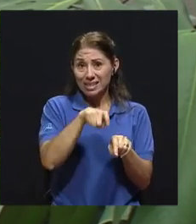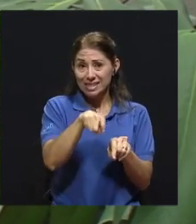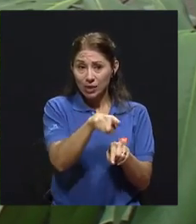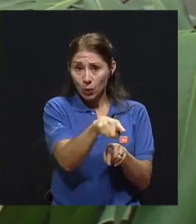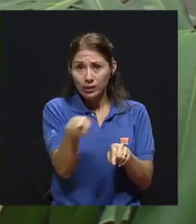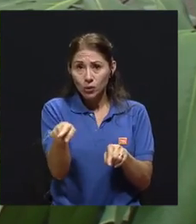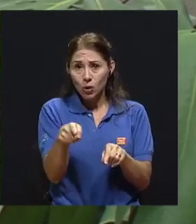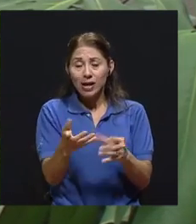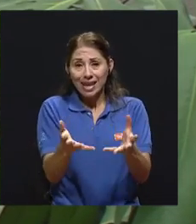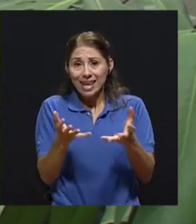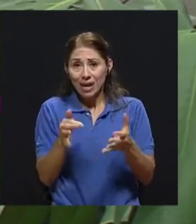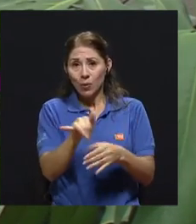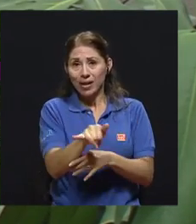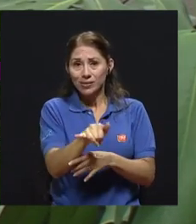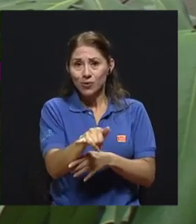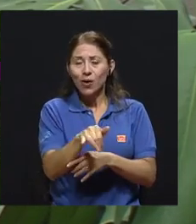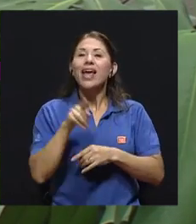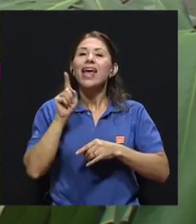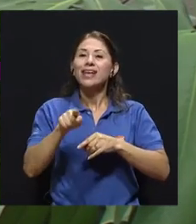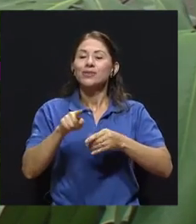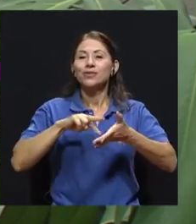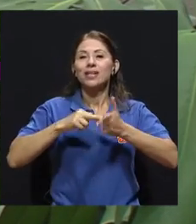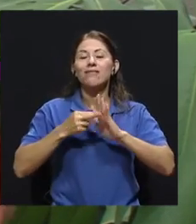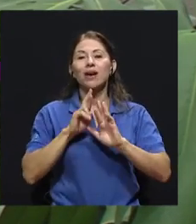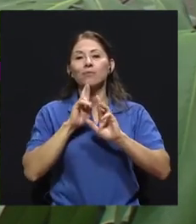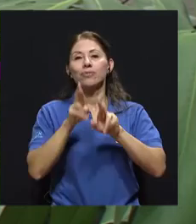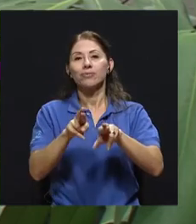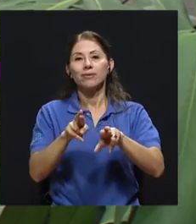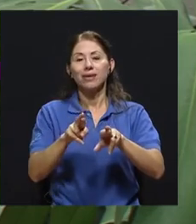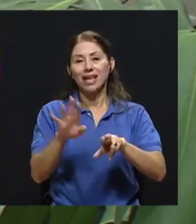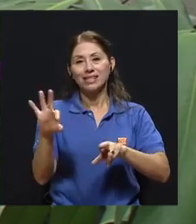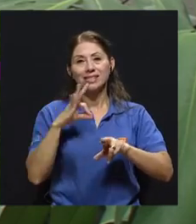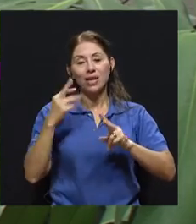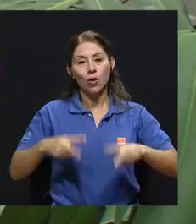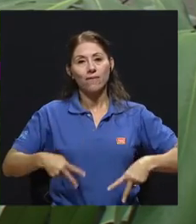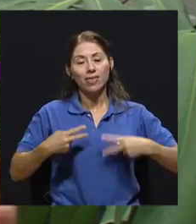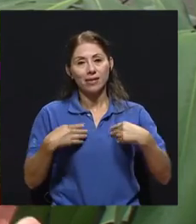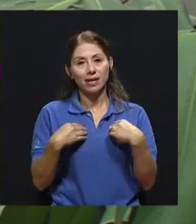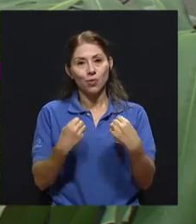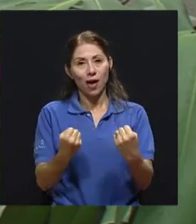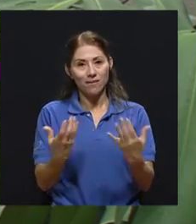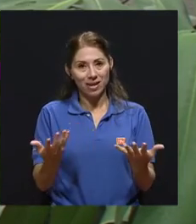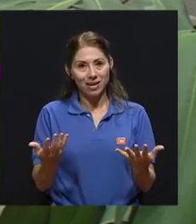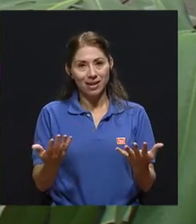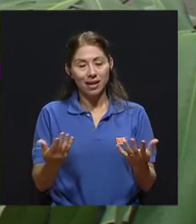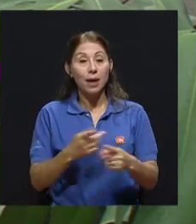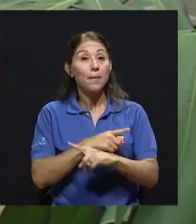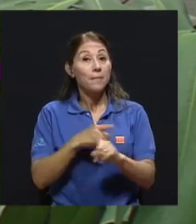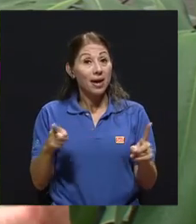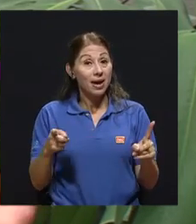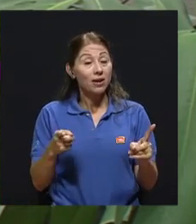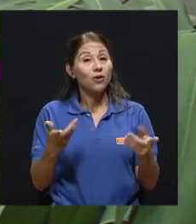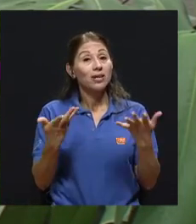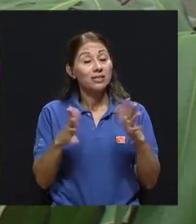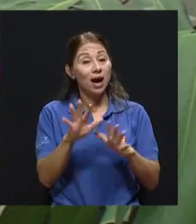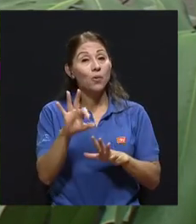bases de un estilo de vida más saludable. Pero haber un estilo de vida y de consumo, digamos, de alimentos,